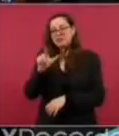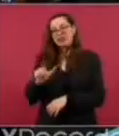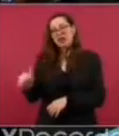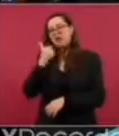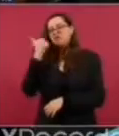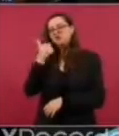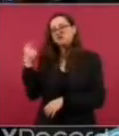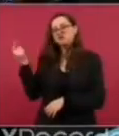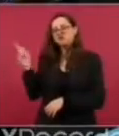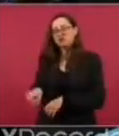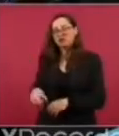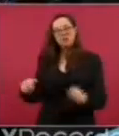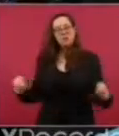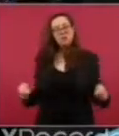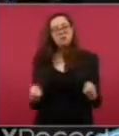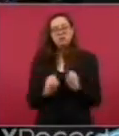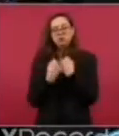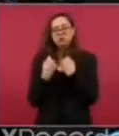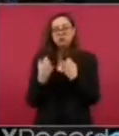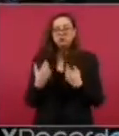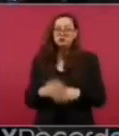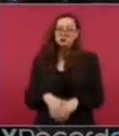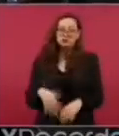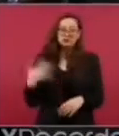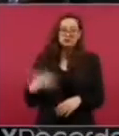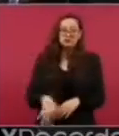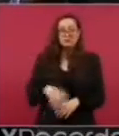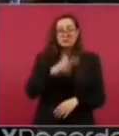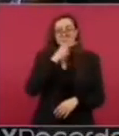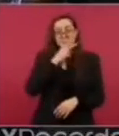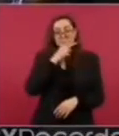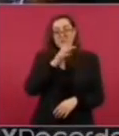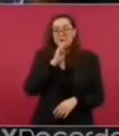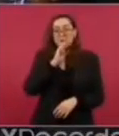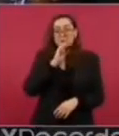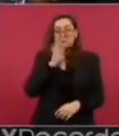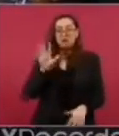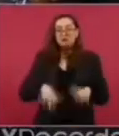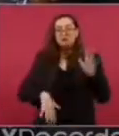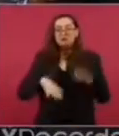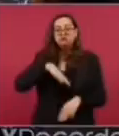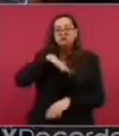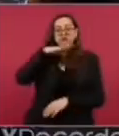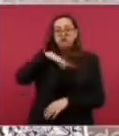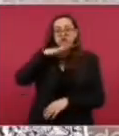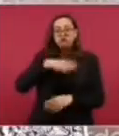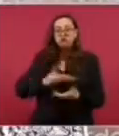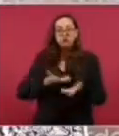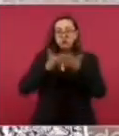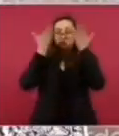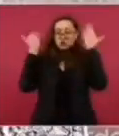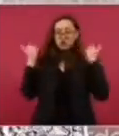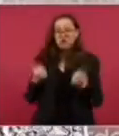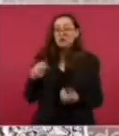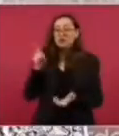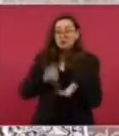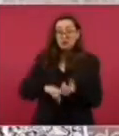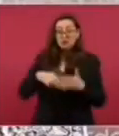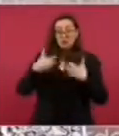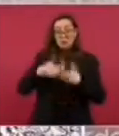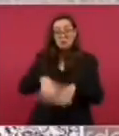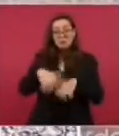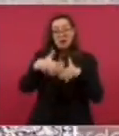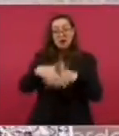Y ojalá, ojalá los padres pongan atención porque muchos ni siquiera saben que para las marchas que se están organizando